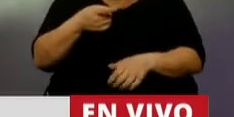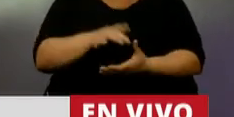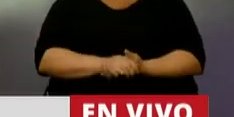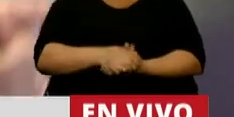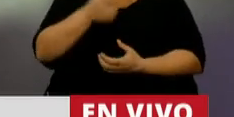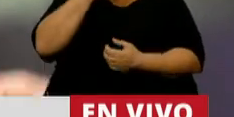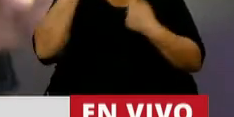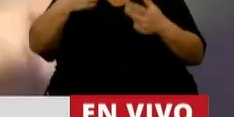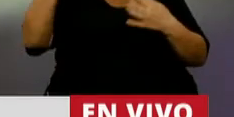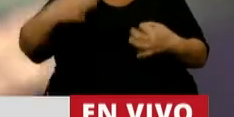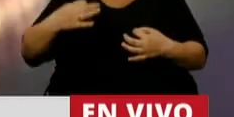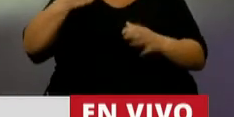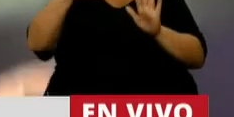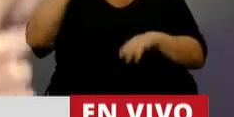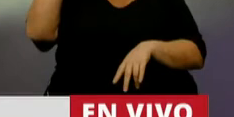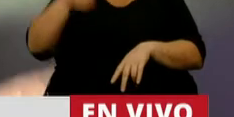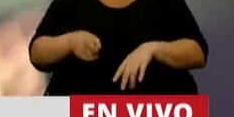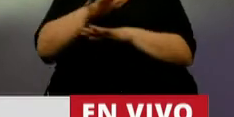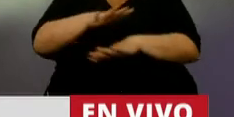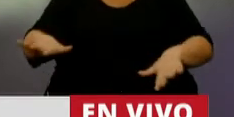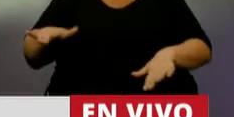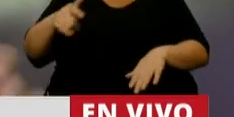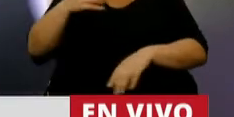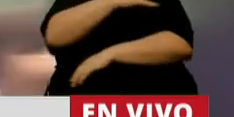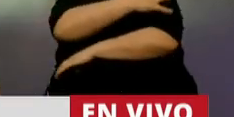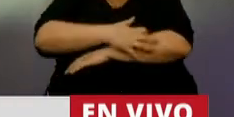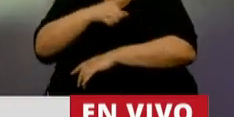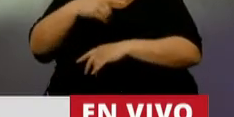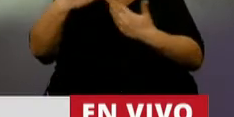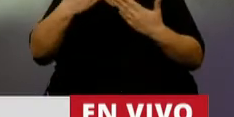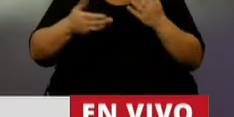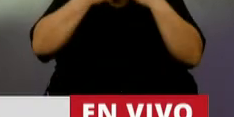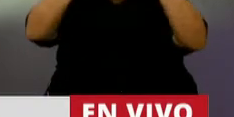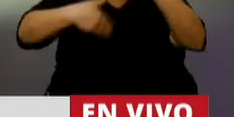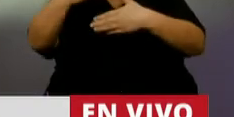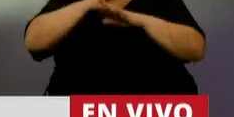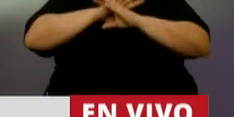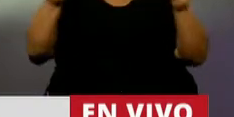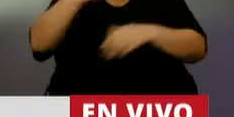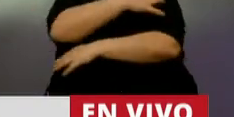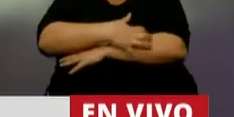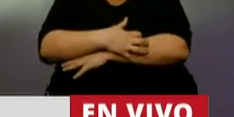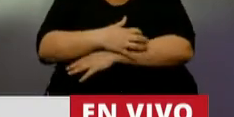si va a garantizar que ese 60% de niños que están bajo la línea de pobreza salgan de esa línea de pobreza,